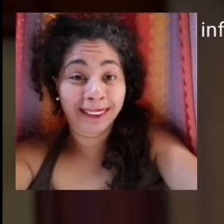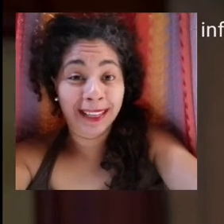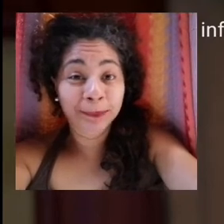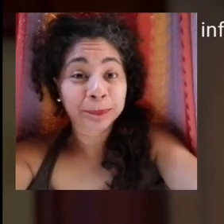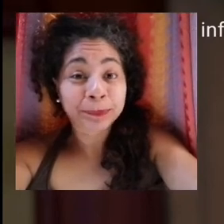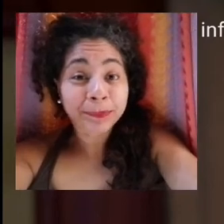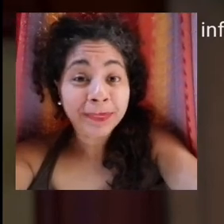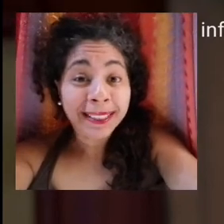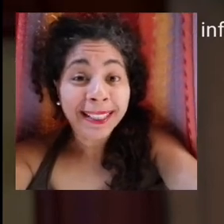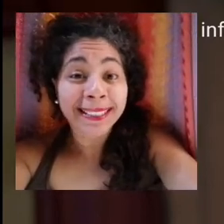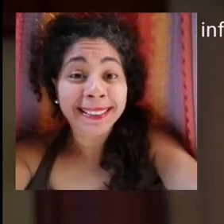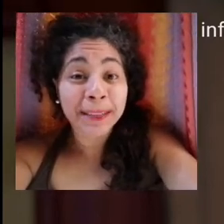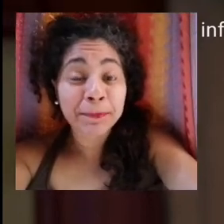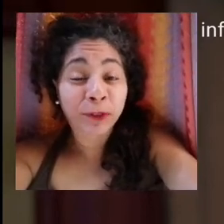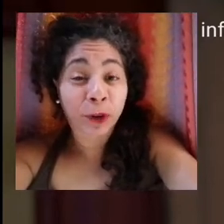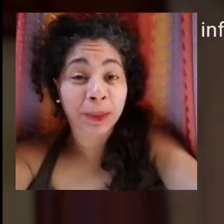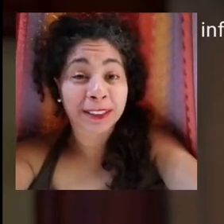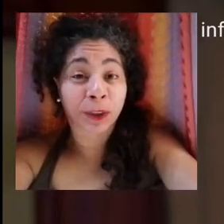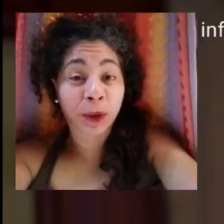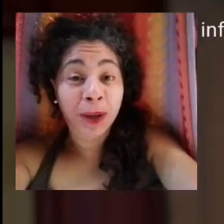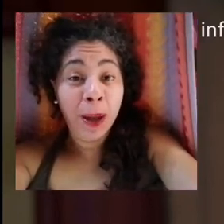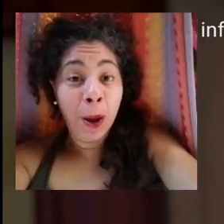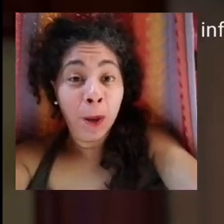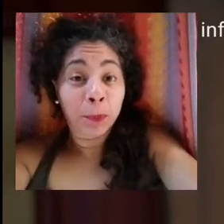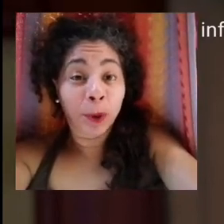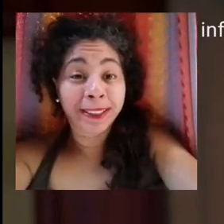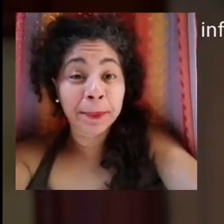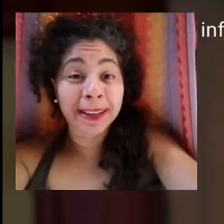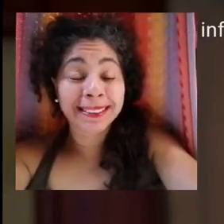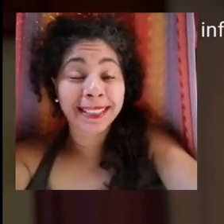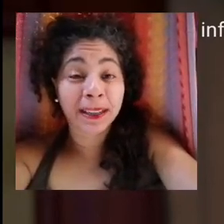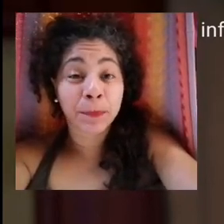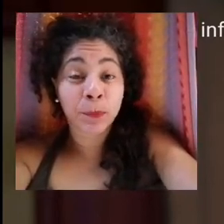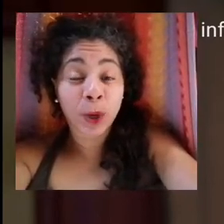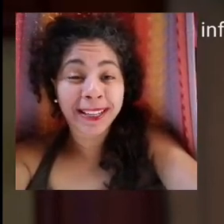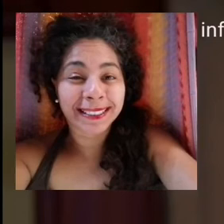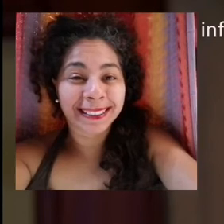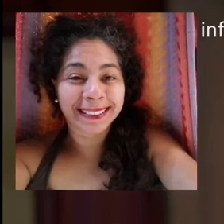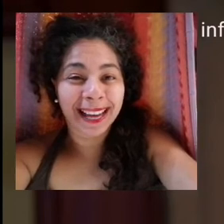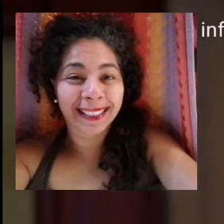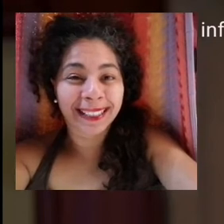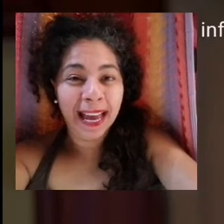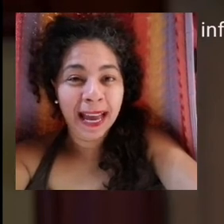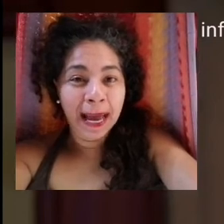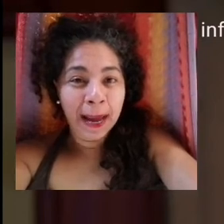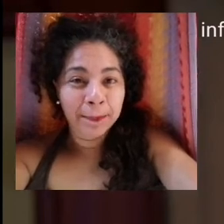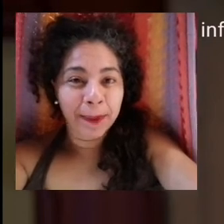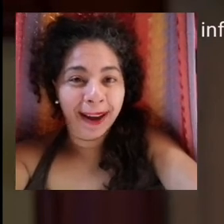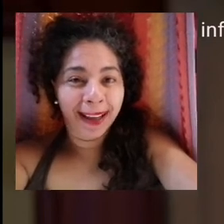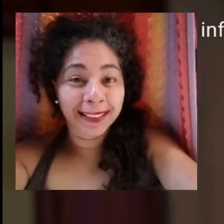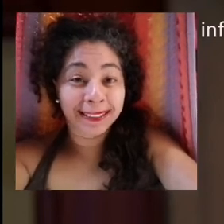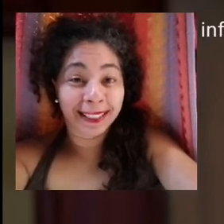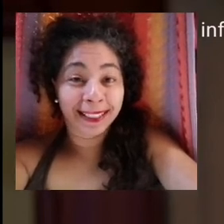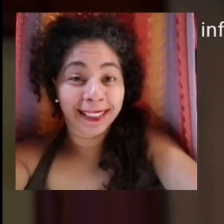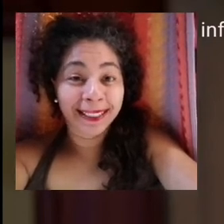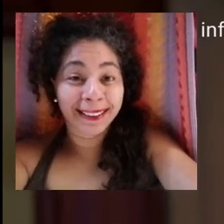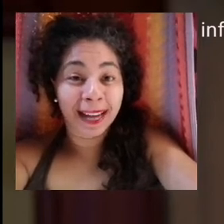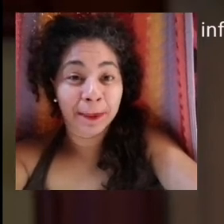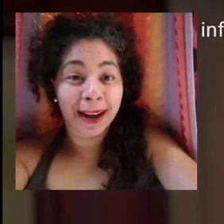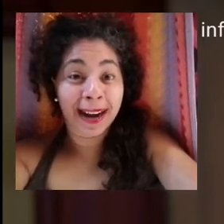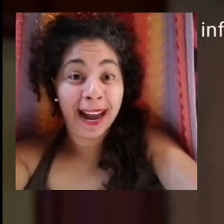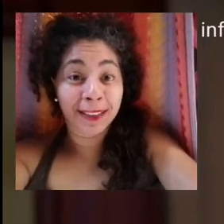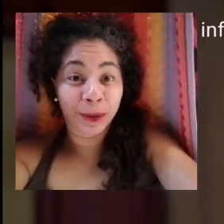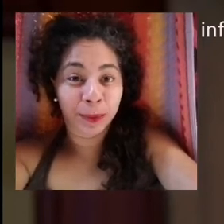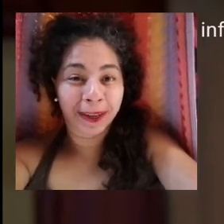compartan esta información porque va a ser muy necesaria para seguir